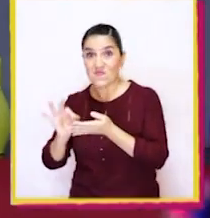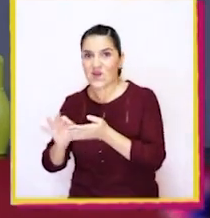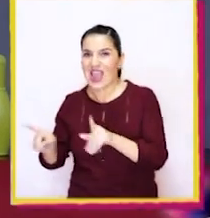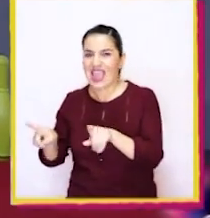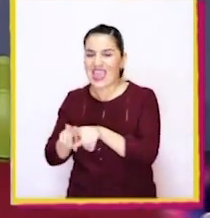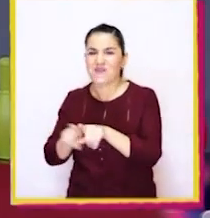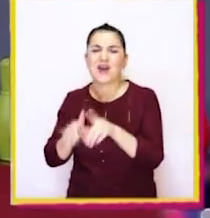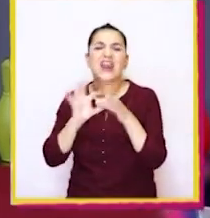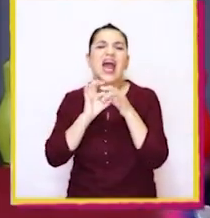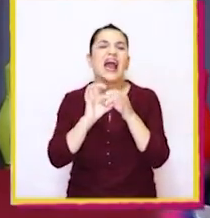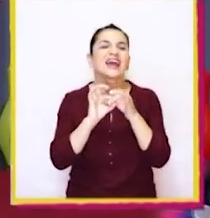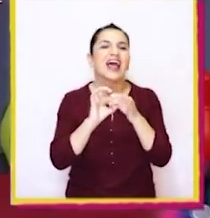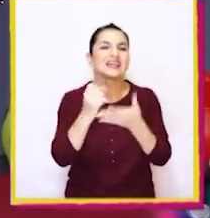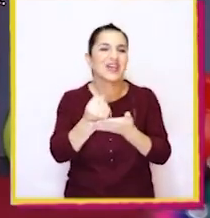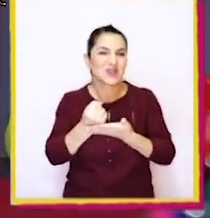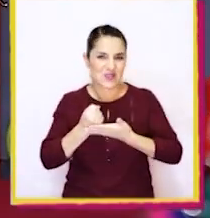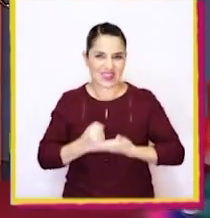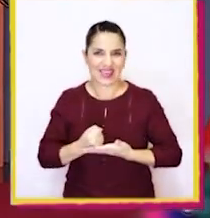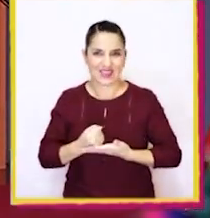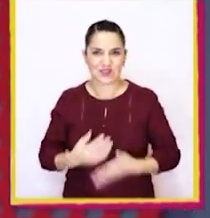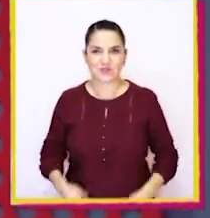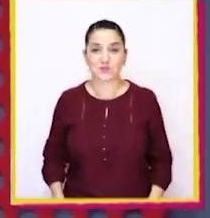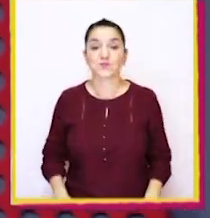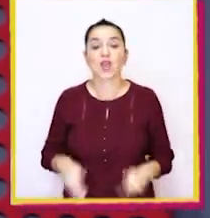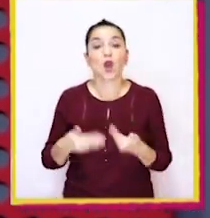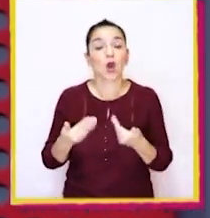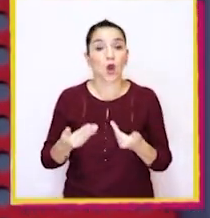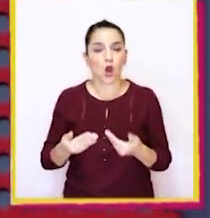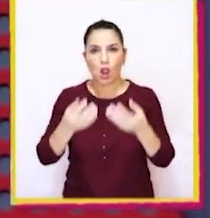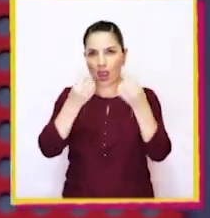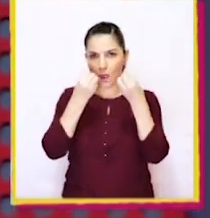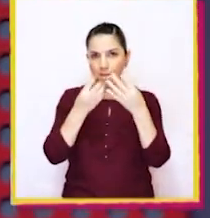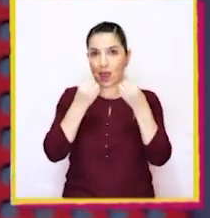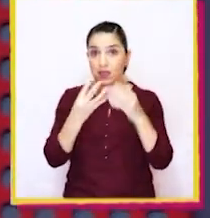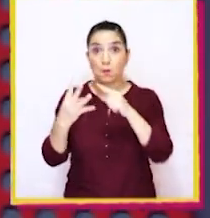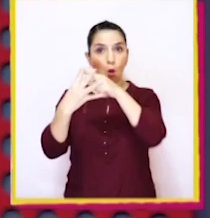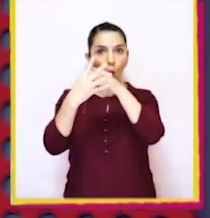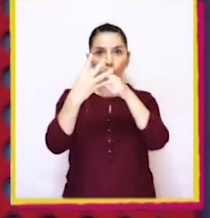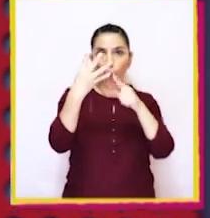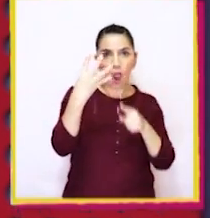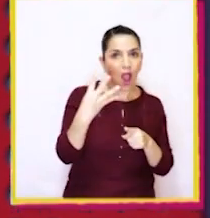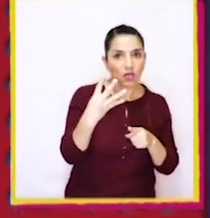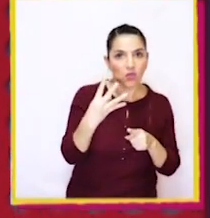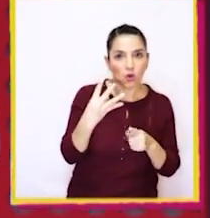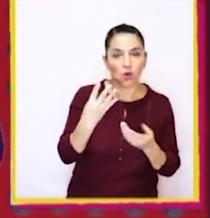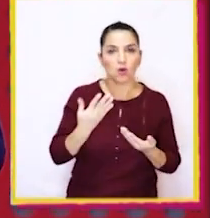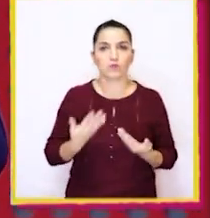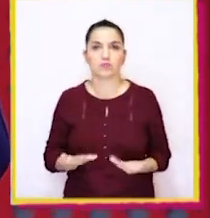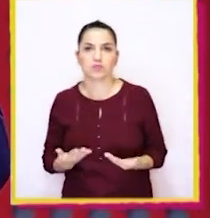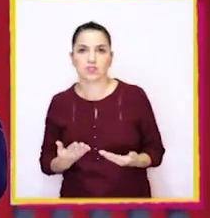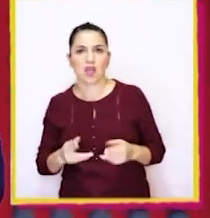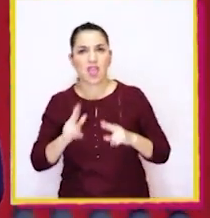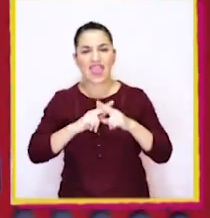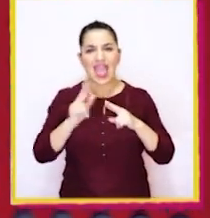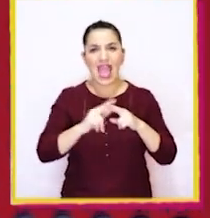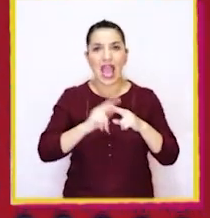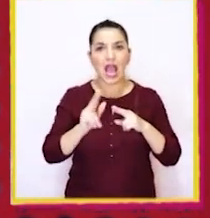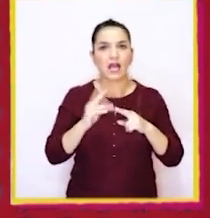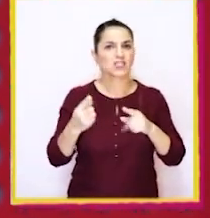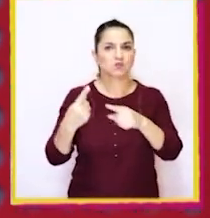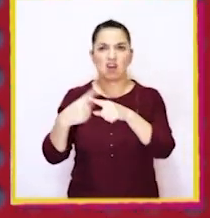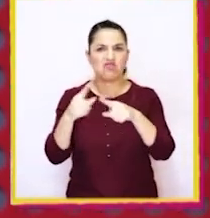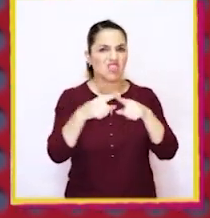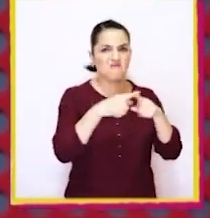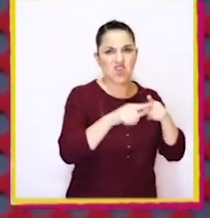Tutu. ¡Gracias por haberme ayudado! Hoy aprendimos cuatro figuras geométricas que se forman